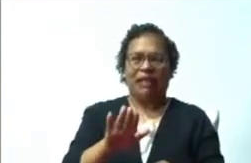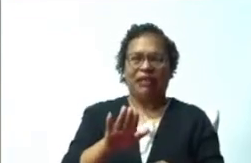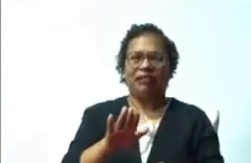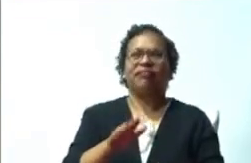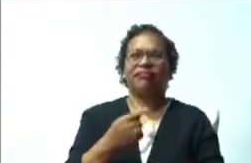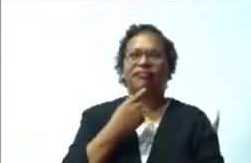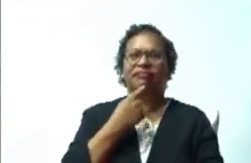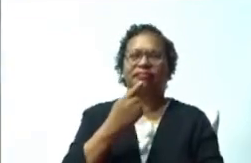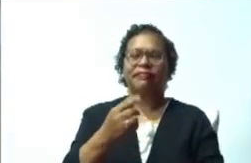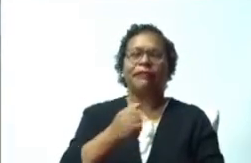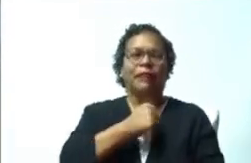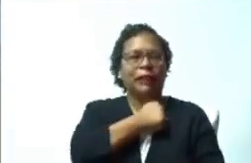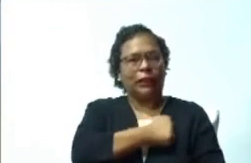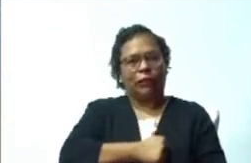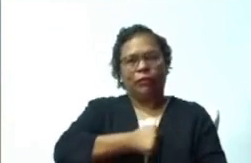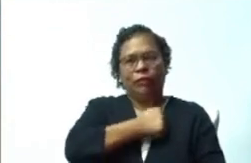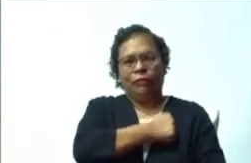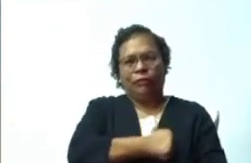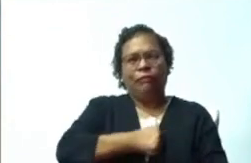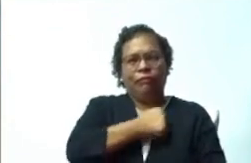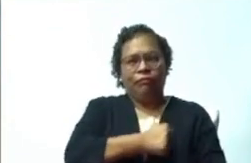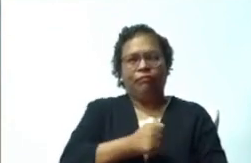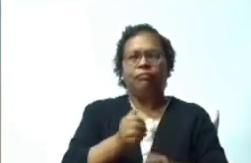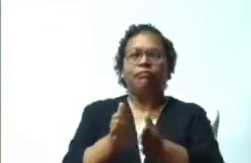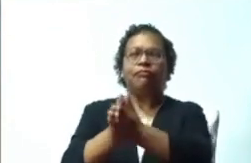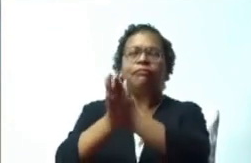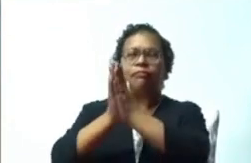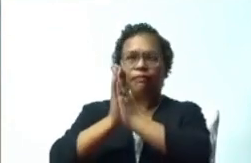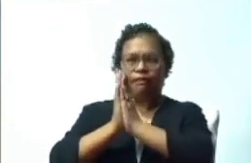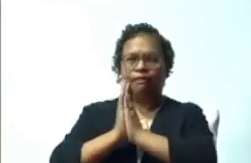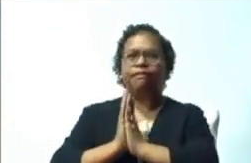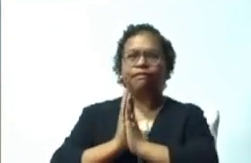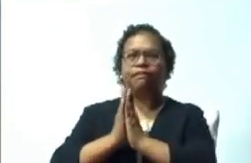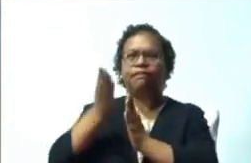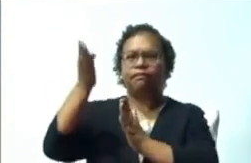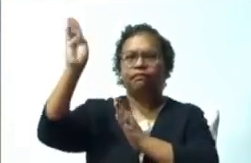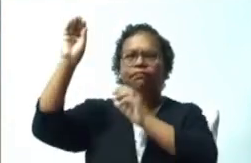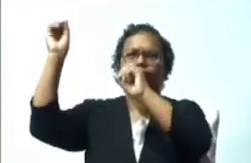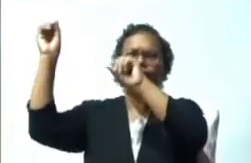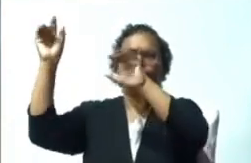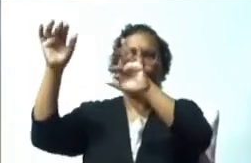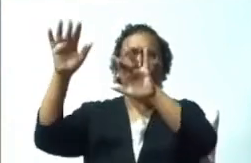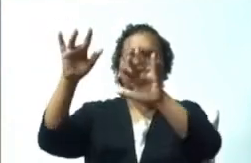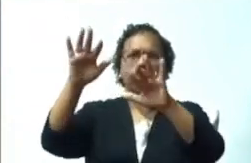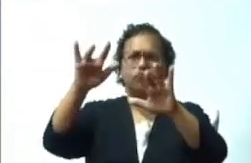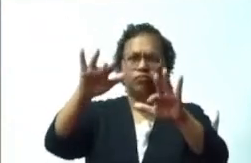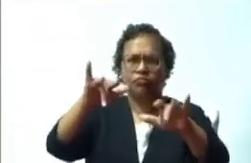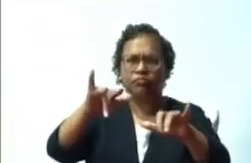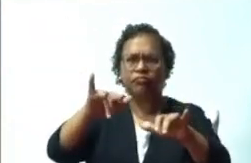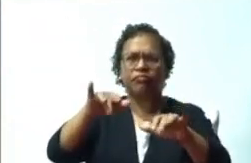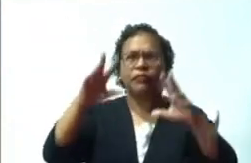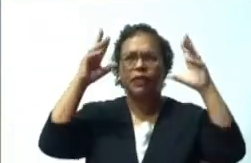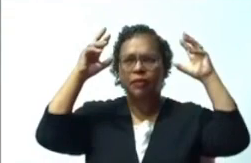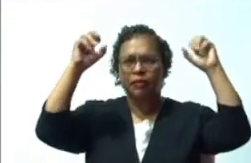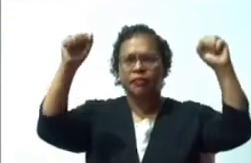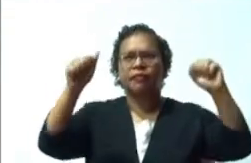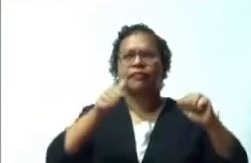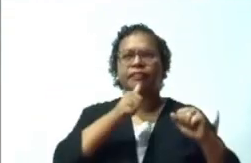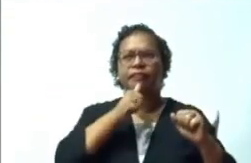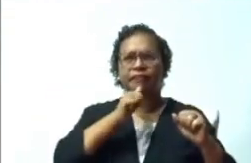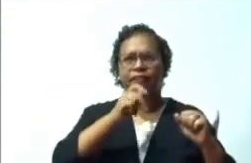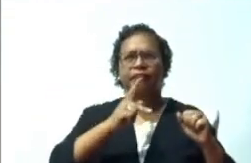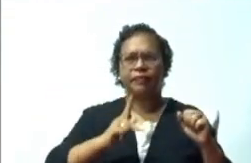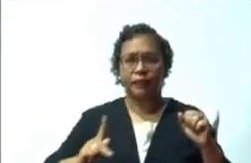que ilumine siempre a nuestro presidente Pacheco, que es un hombre que ha dado su vida a servir,